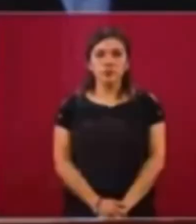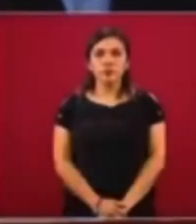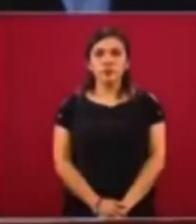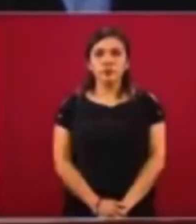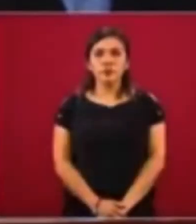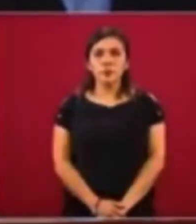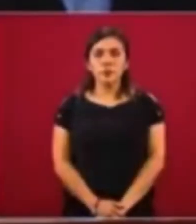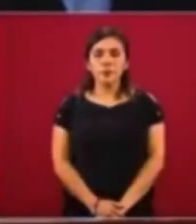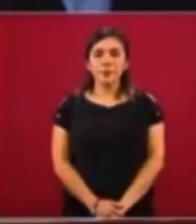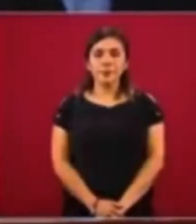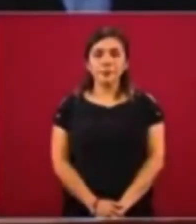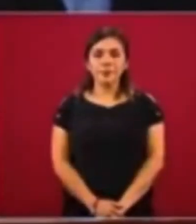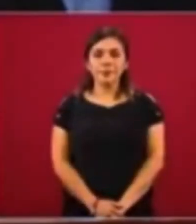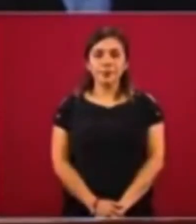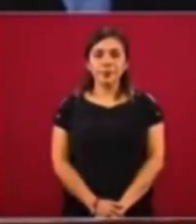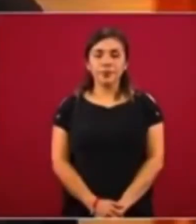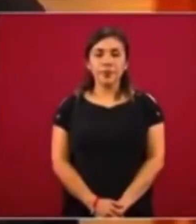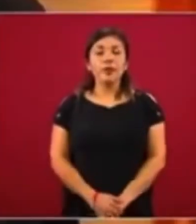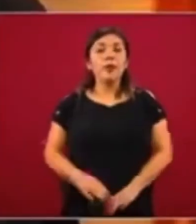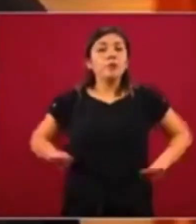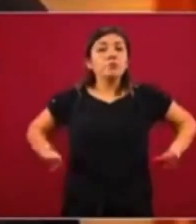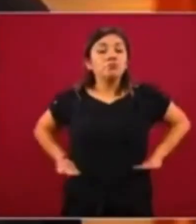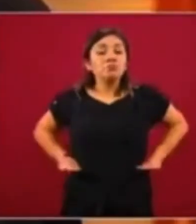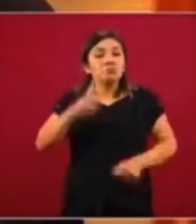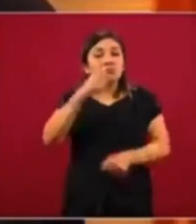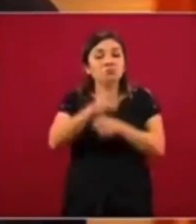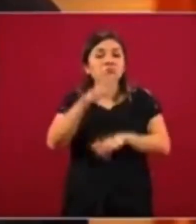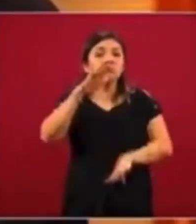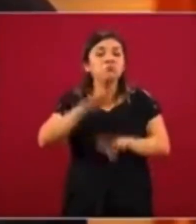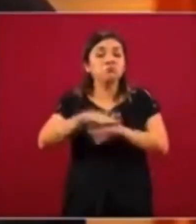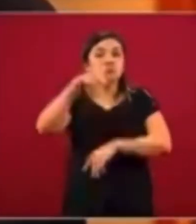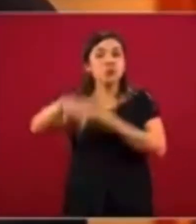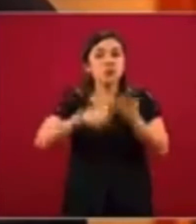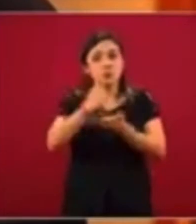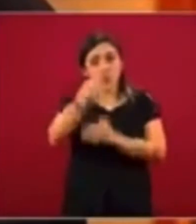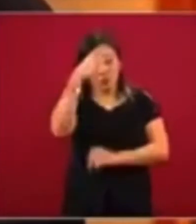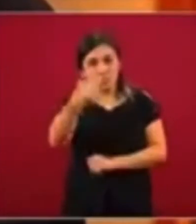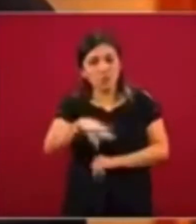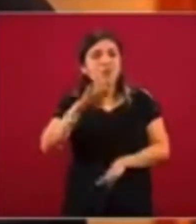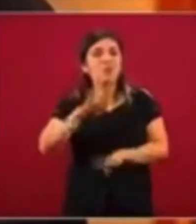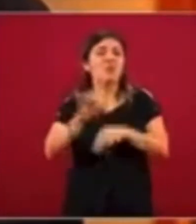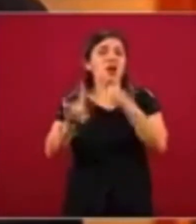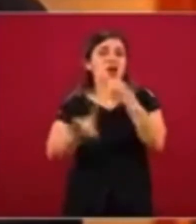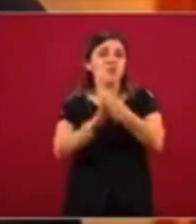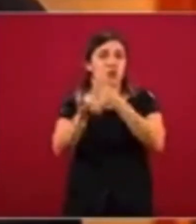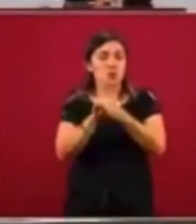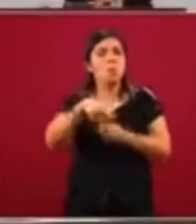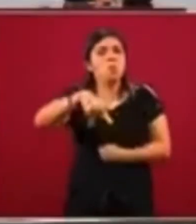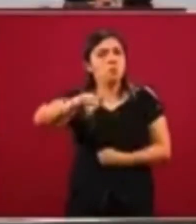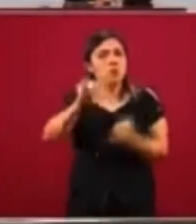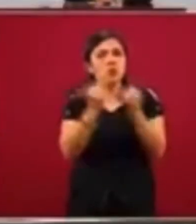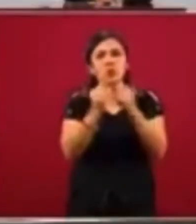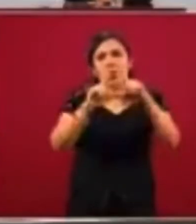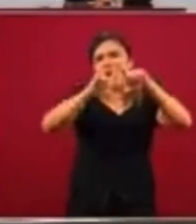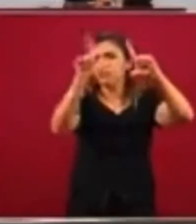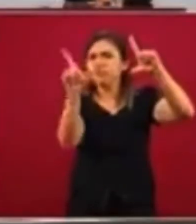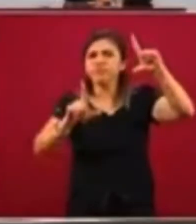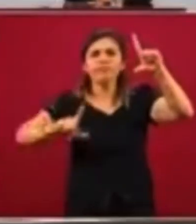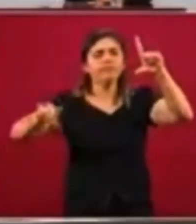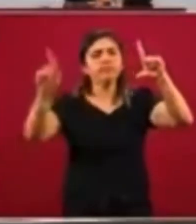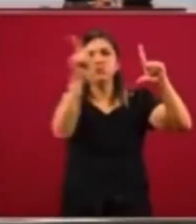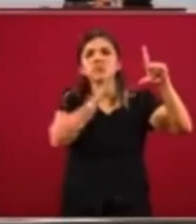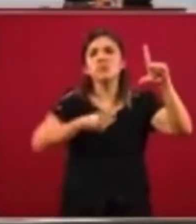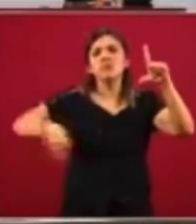reto, de mayor reto, pero en la mayoría del territorio y para la mayoría de la población no tendríamos